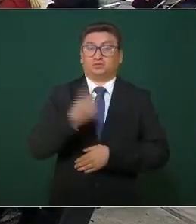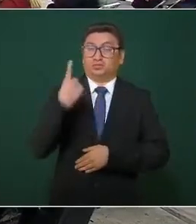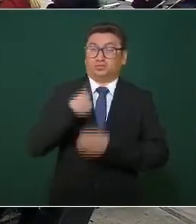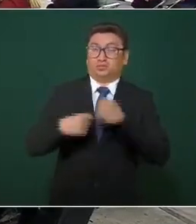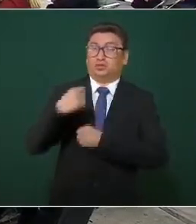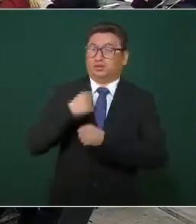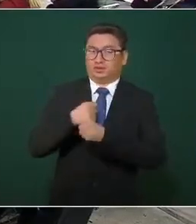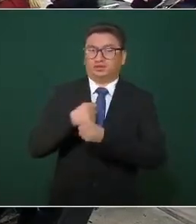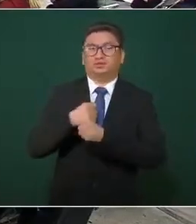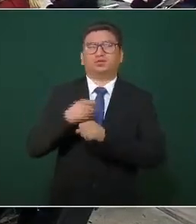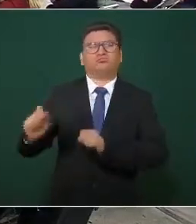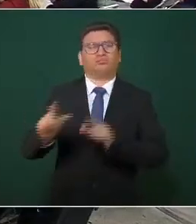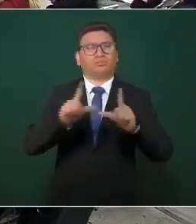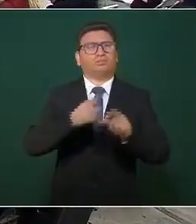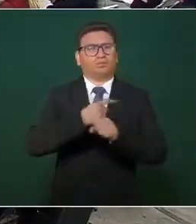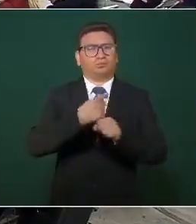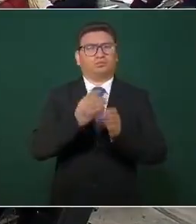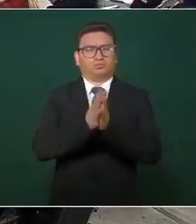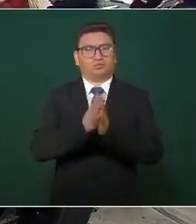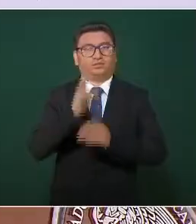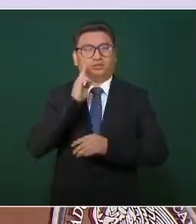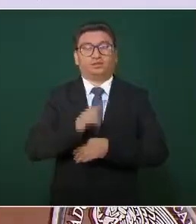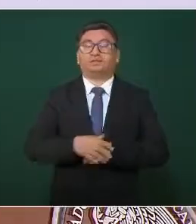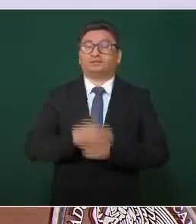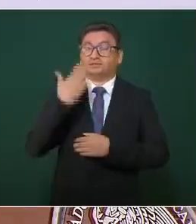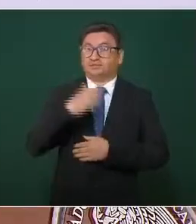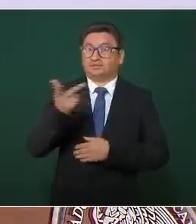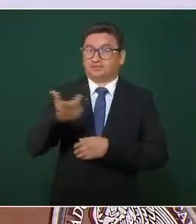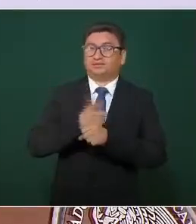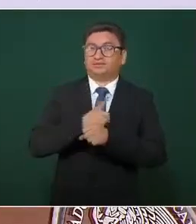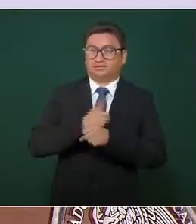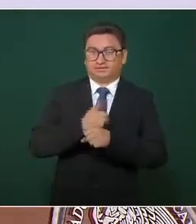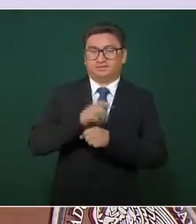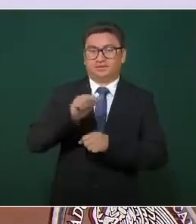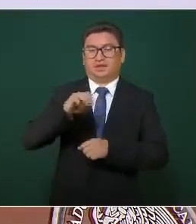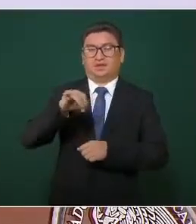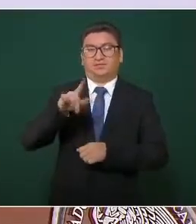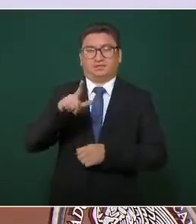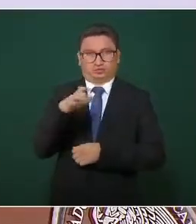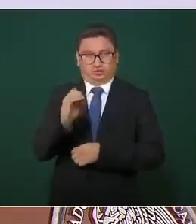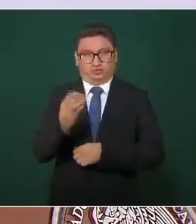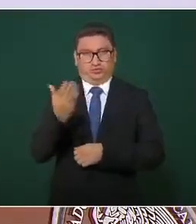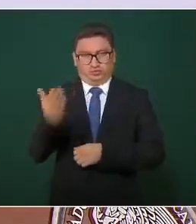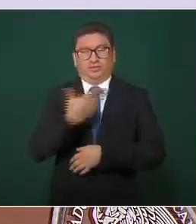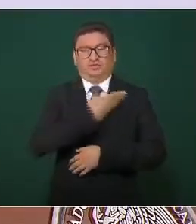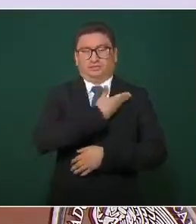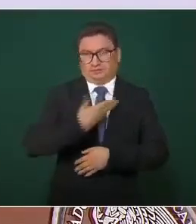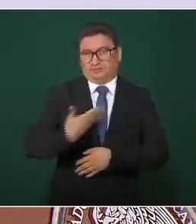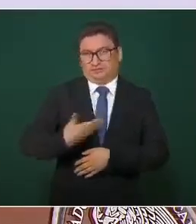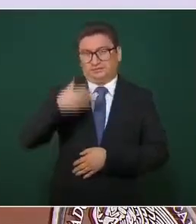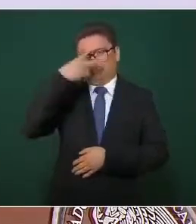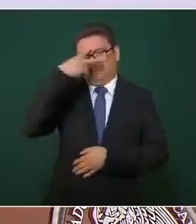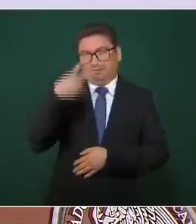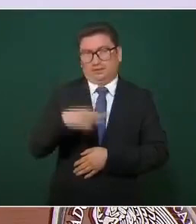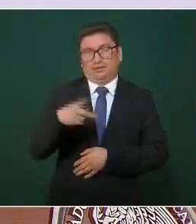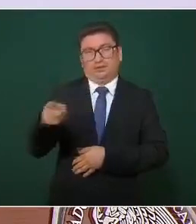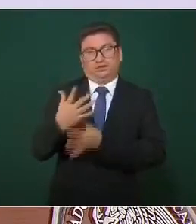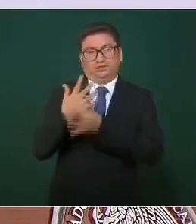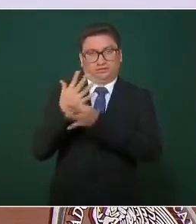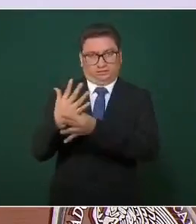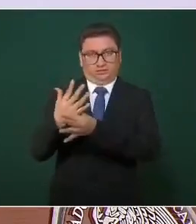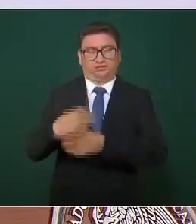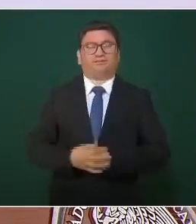me pasan la primera por favor, el licenciado Andrés Manuel López Obrador, presidente de México, señaló